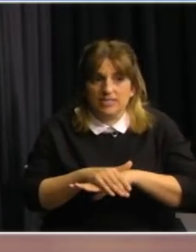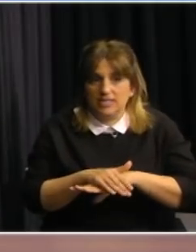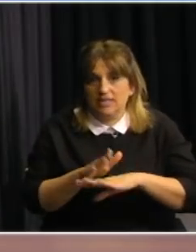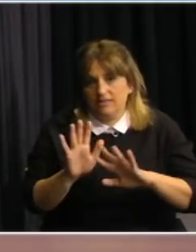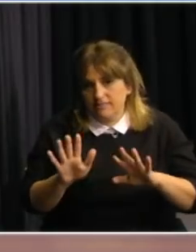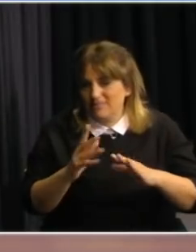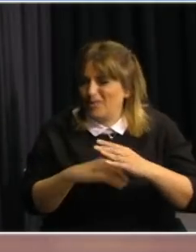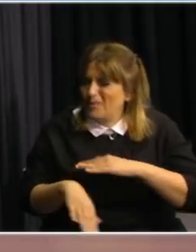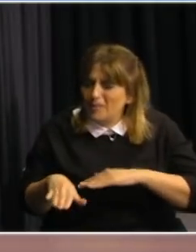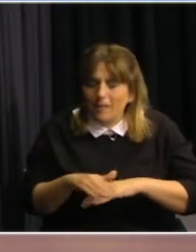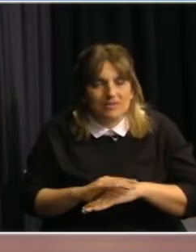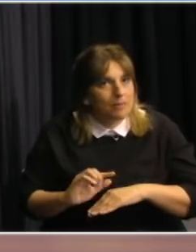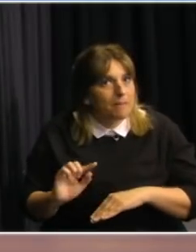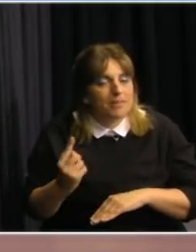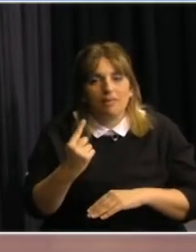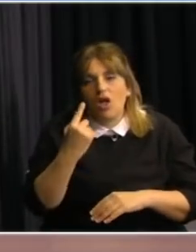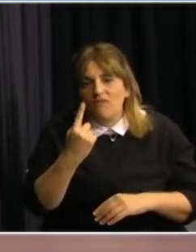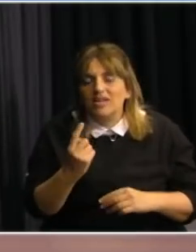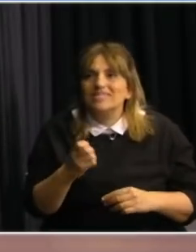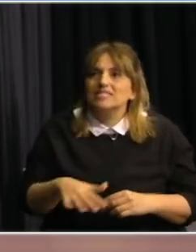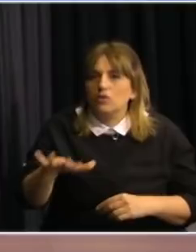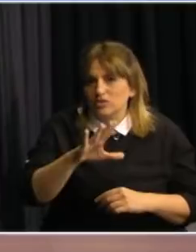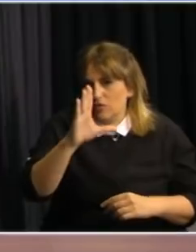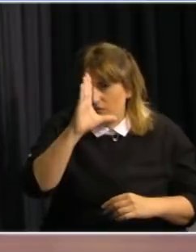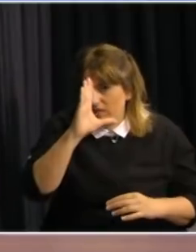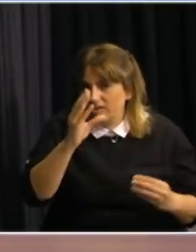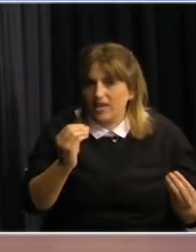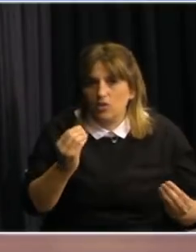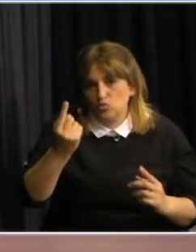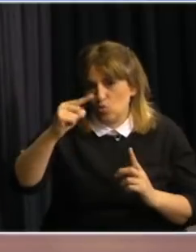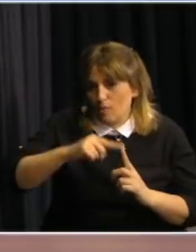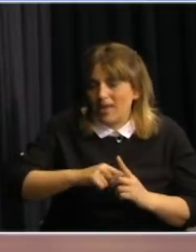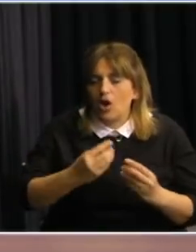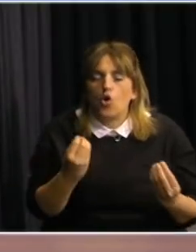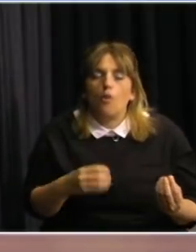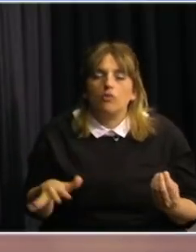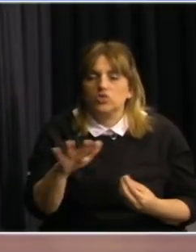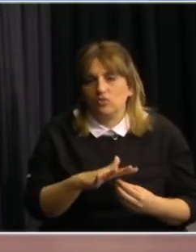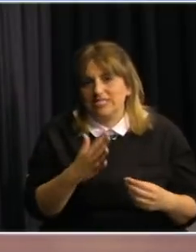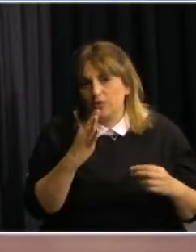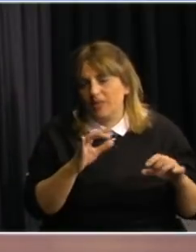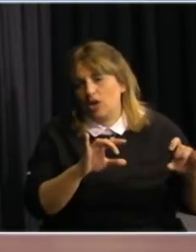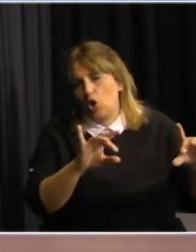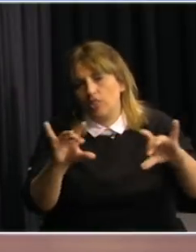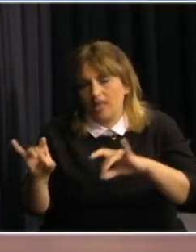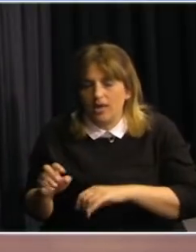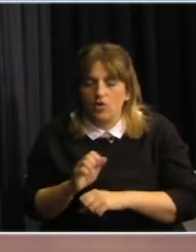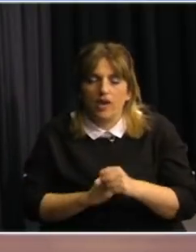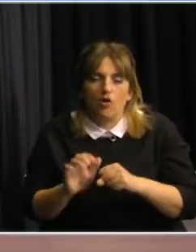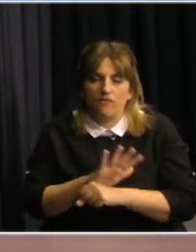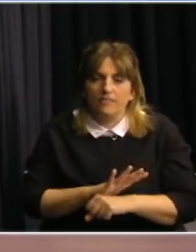de proponer nada es ver cuál es el nivel de circulación viral en el momento pero no llegamos a analizar eso en detalle